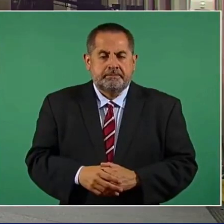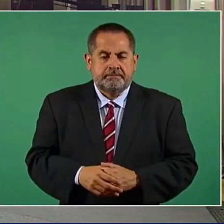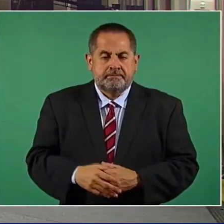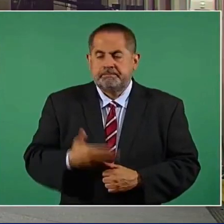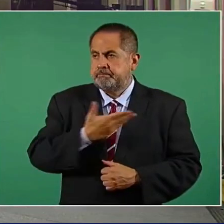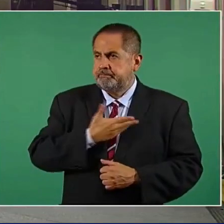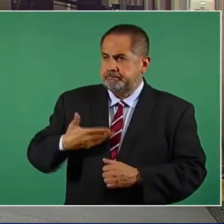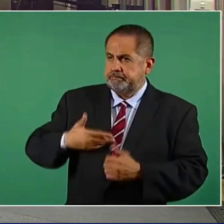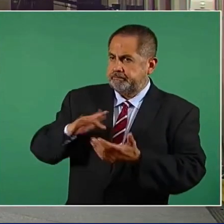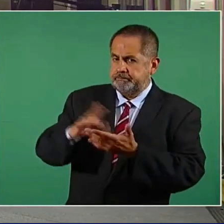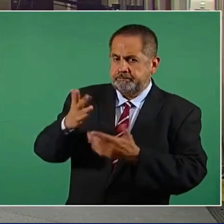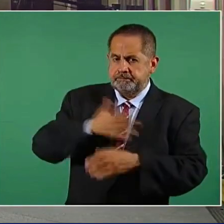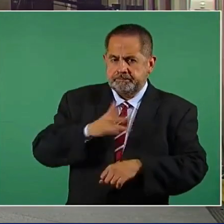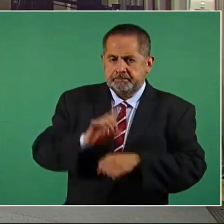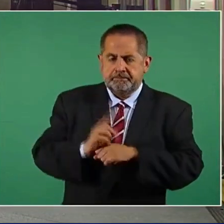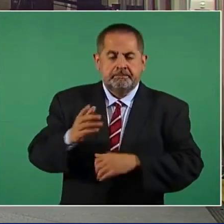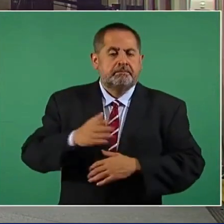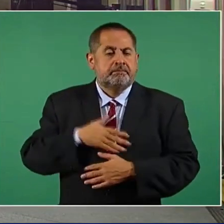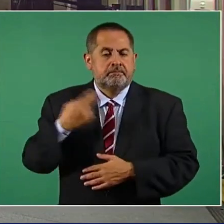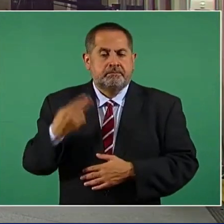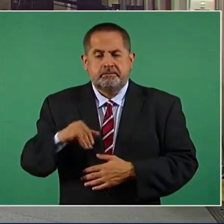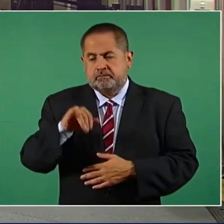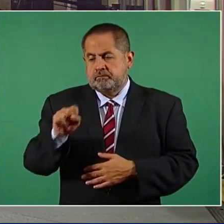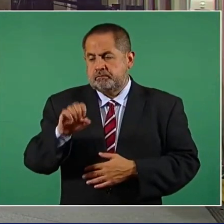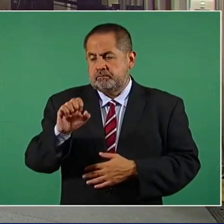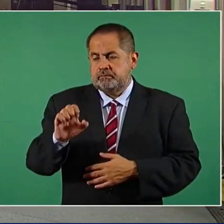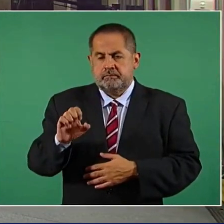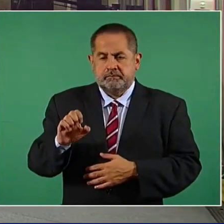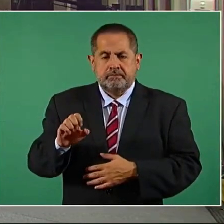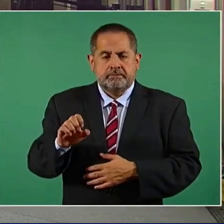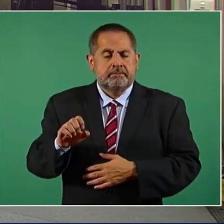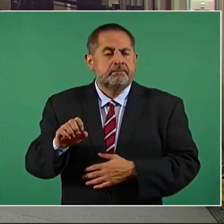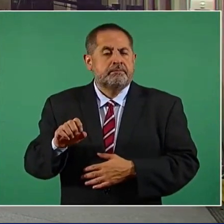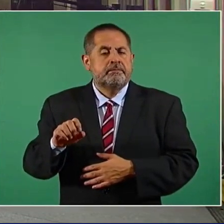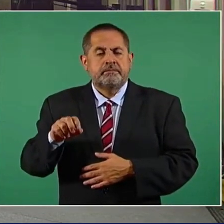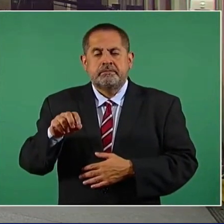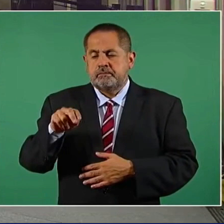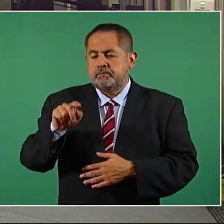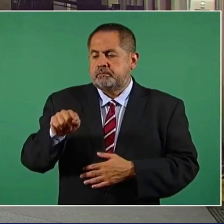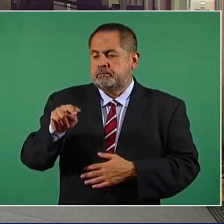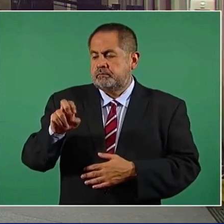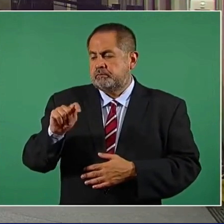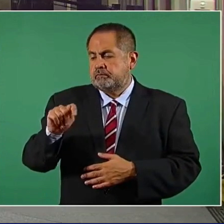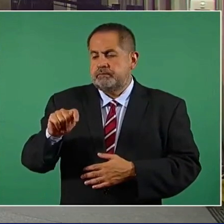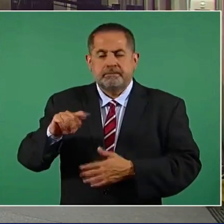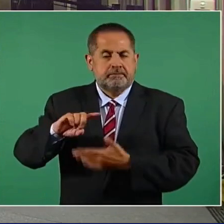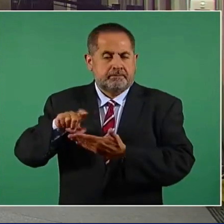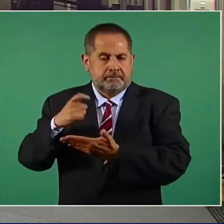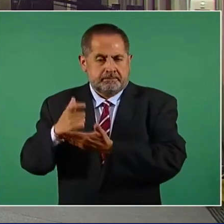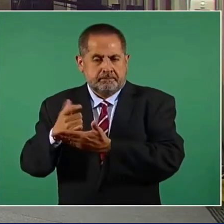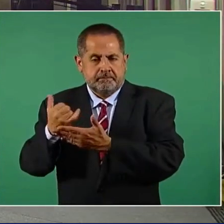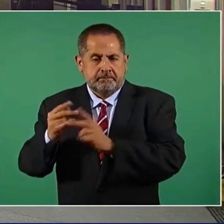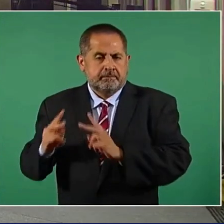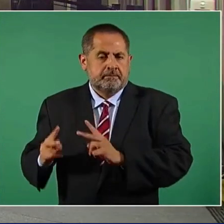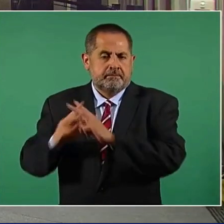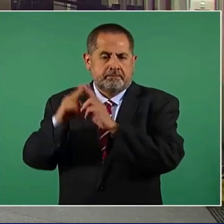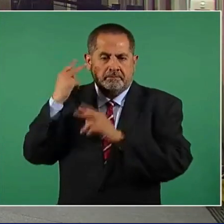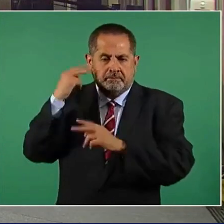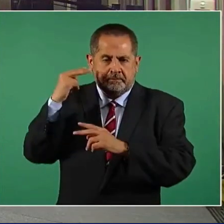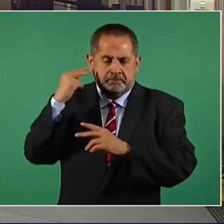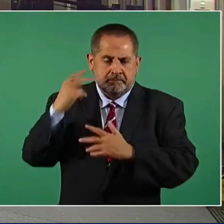Buen día, José Sobrevilla, Noreste, Punto Net, Jalapa y Noreste Diario, Poza Rica, Veracruz.